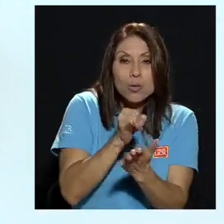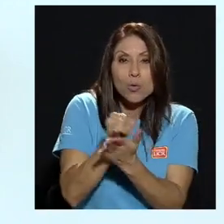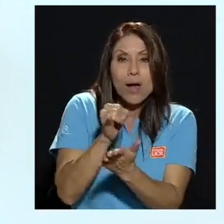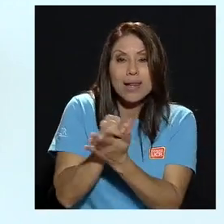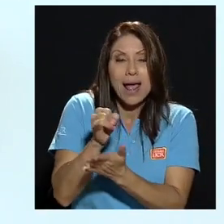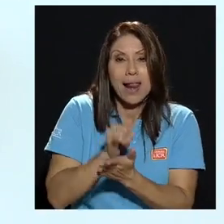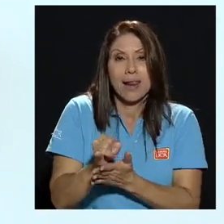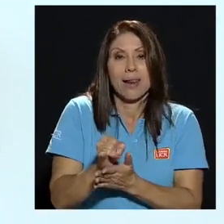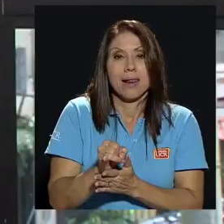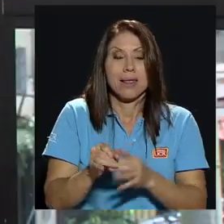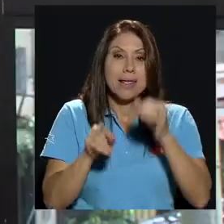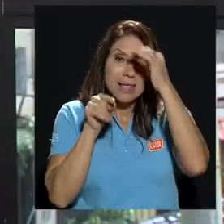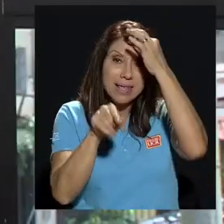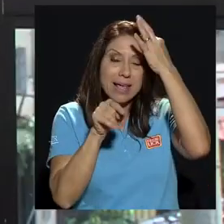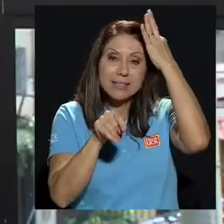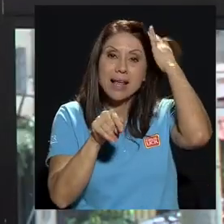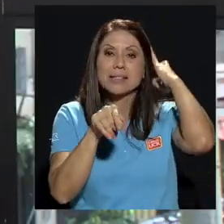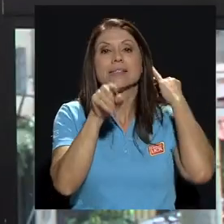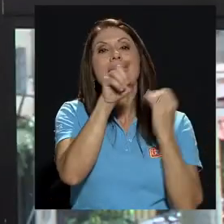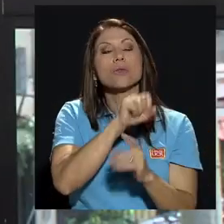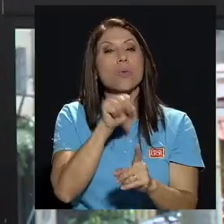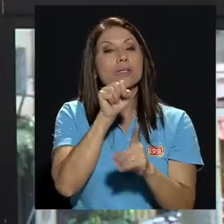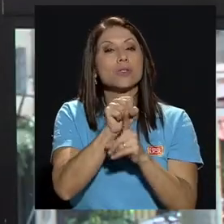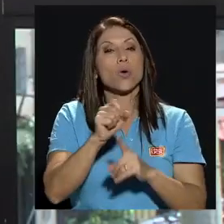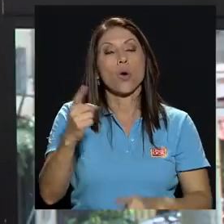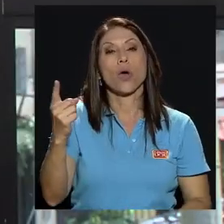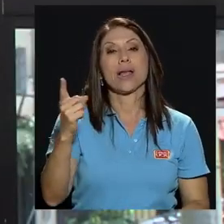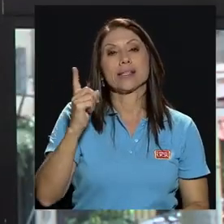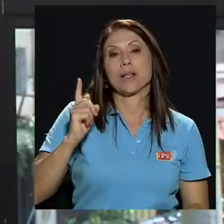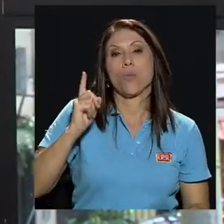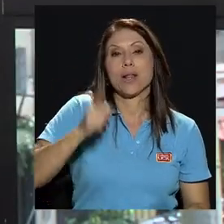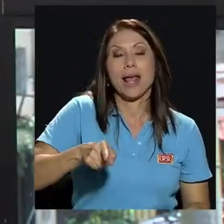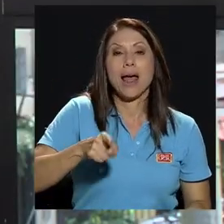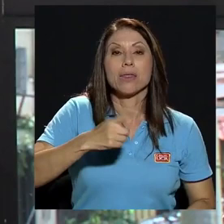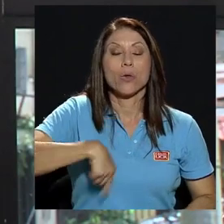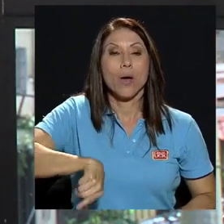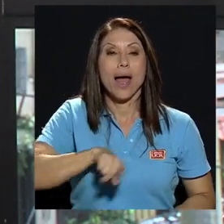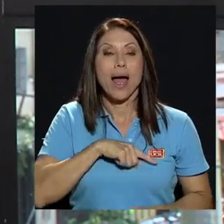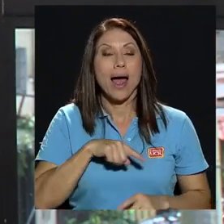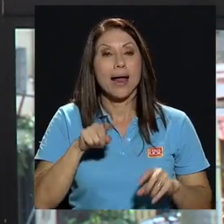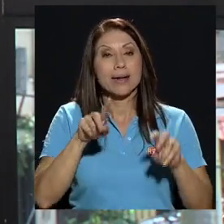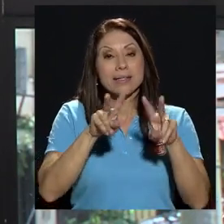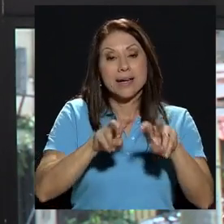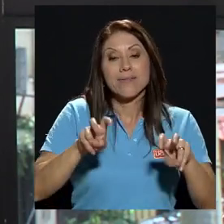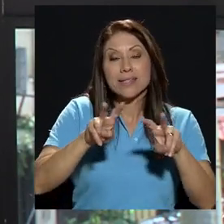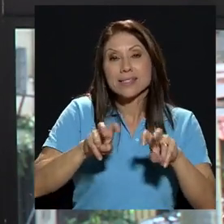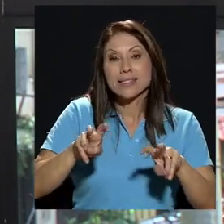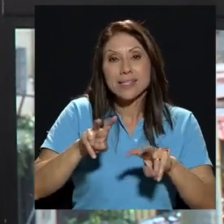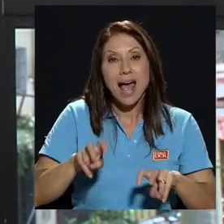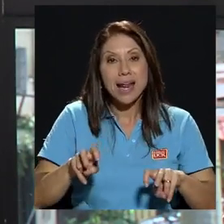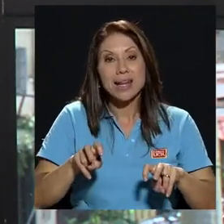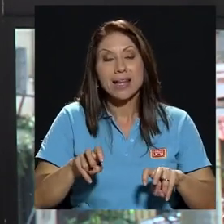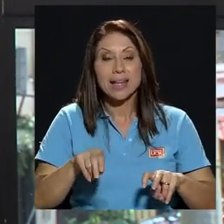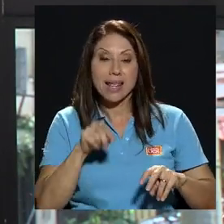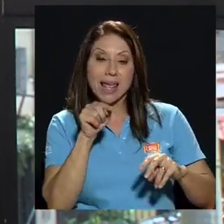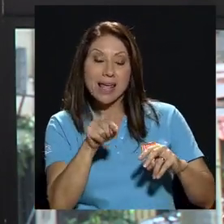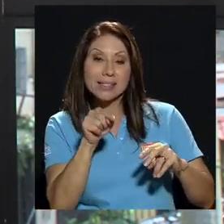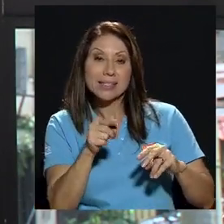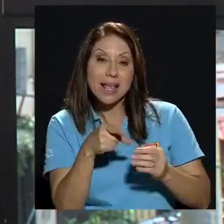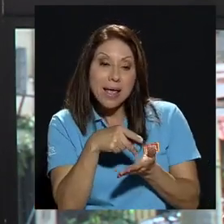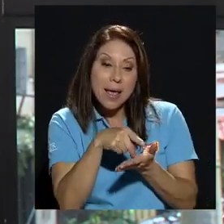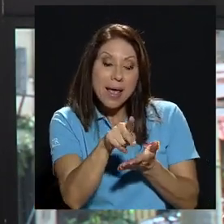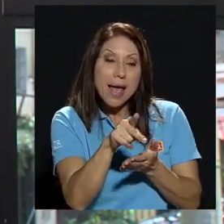situación nos está obligando precisamente a revisar hacia la baja esas anualidades